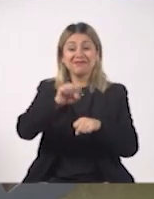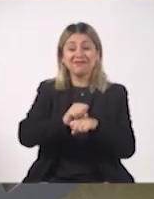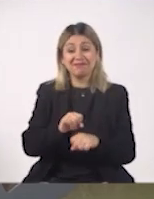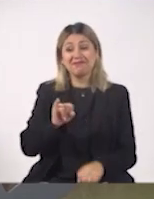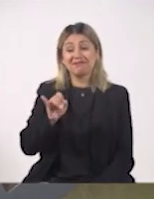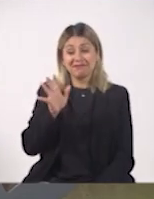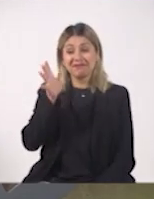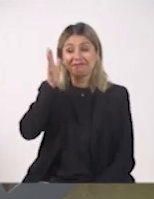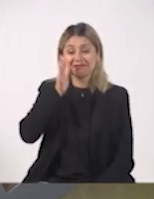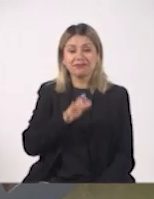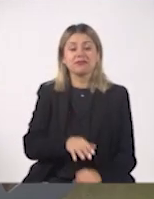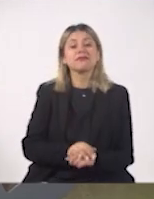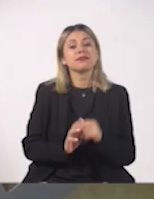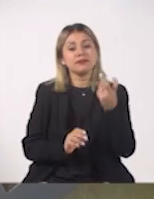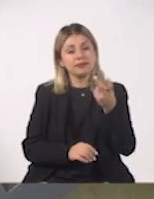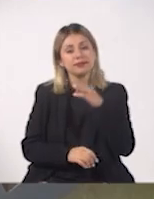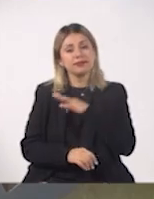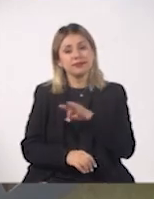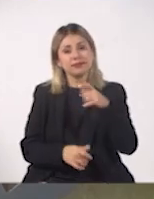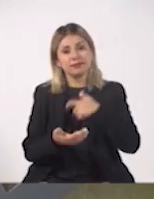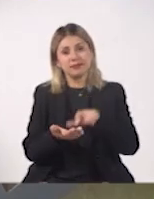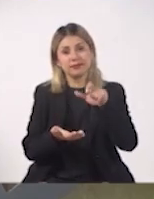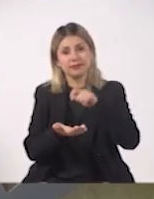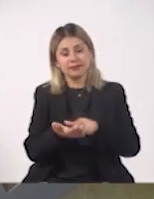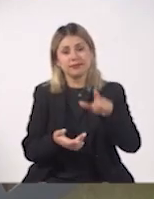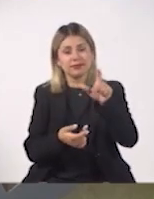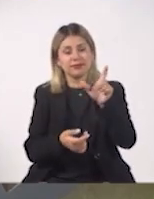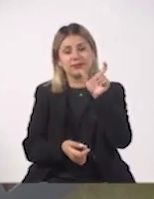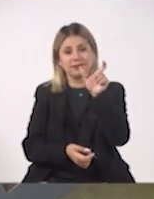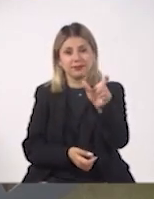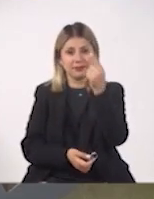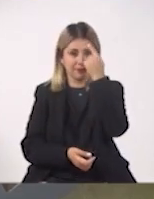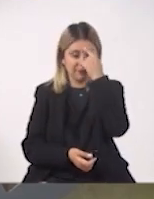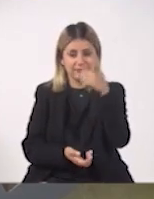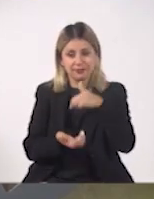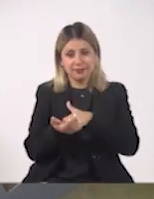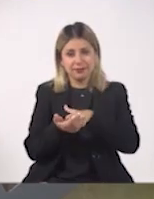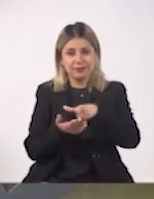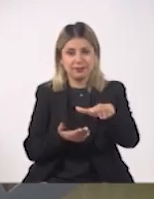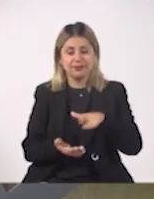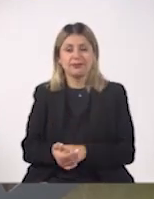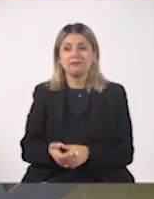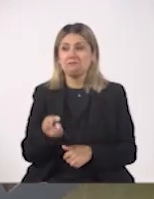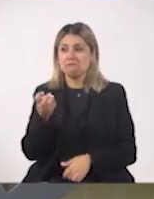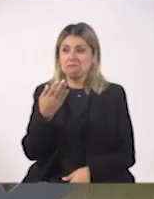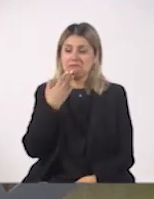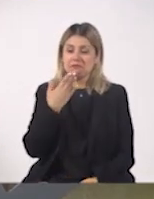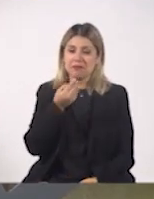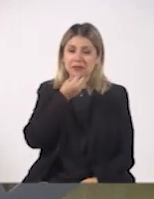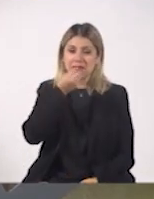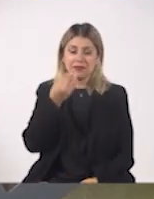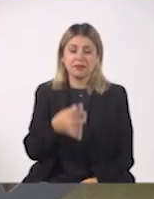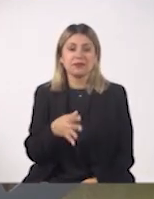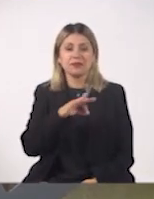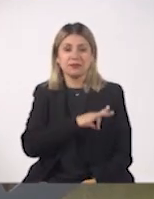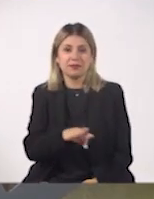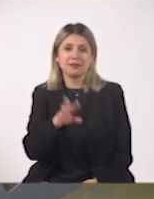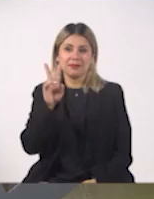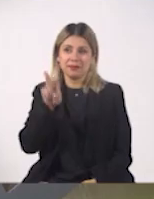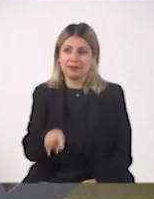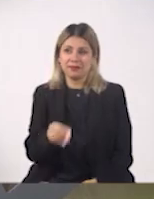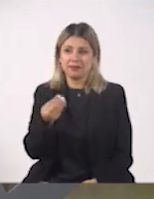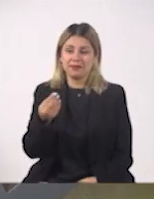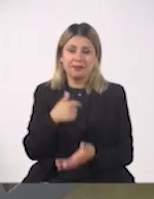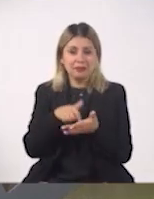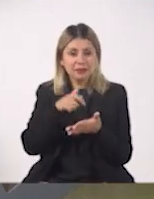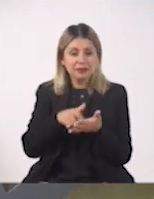Sí, pues ahí puedes habilitar tu tarjeta y hacer alguna comprita. ¿Qué les parece? De verdad que tengan muy a la